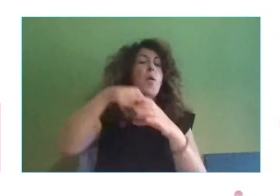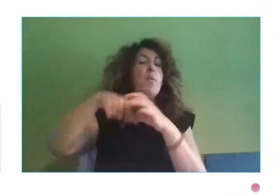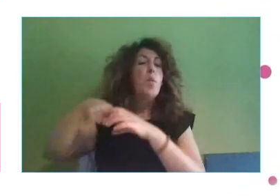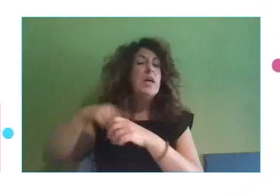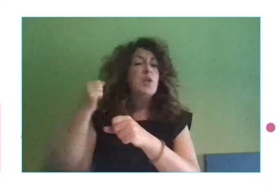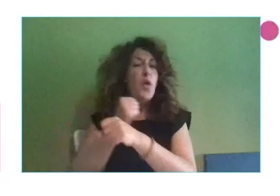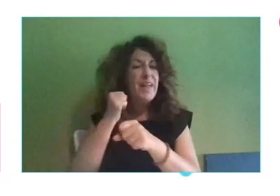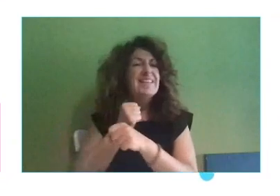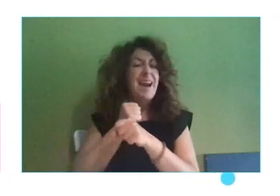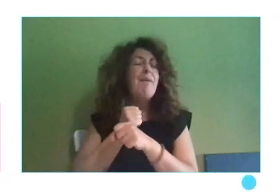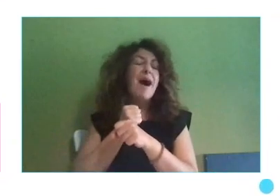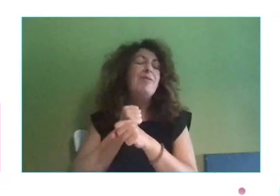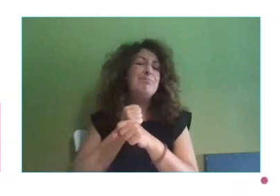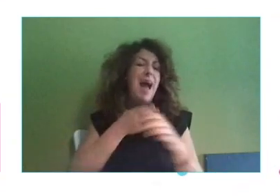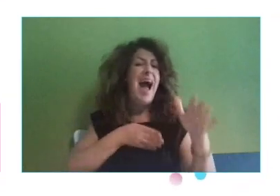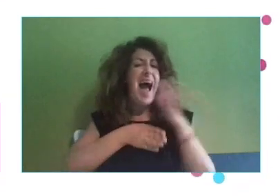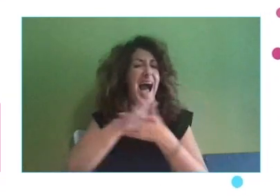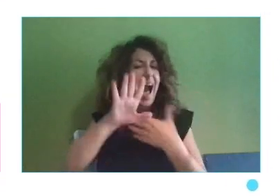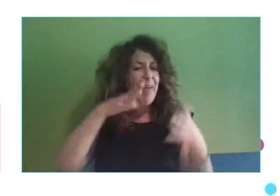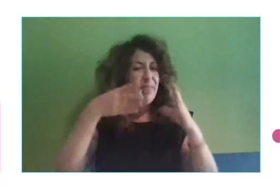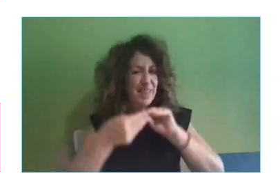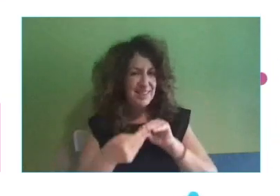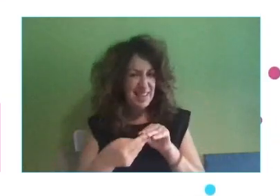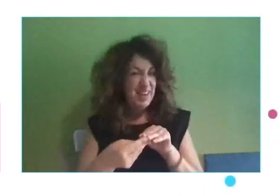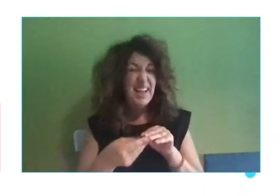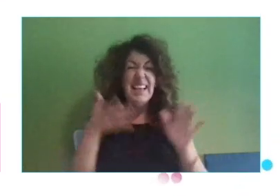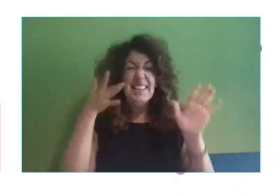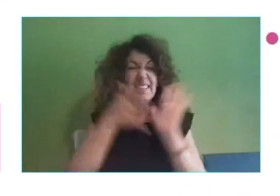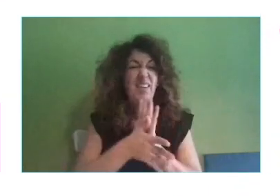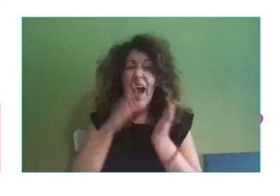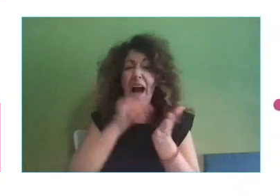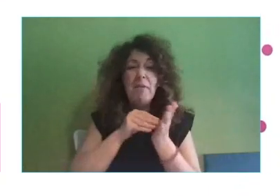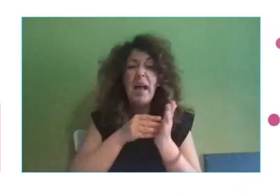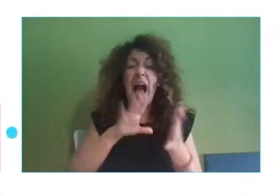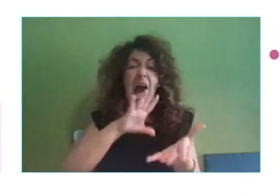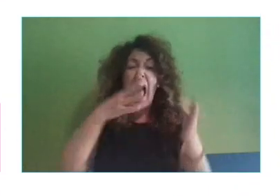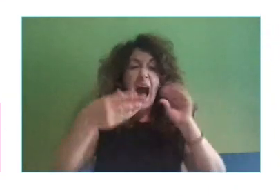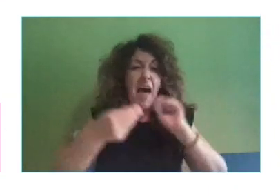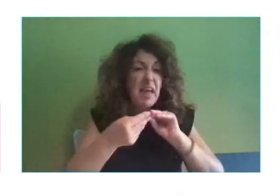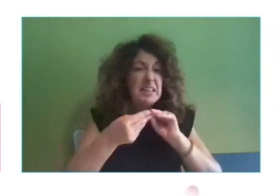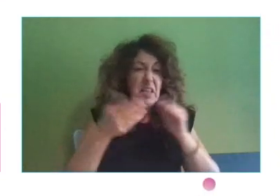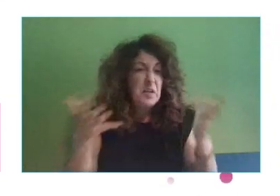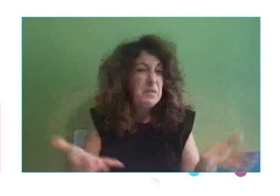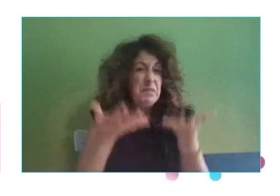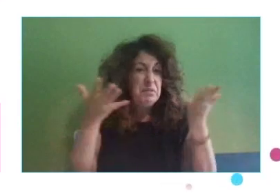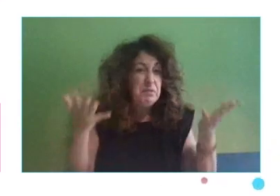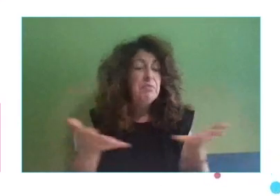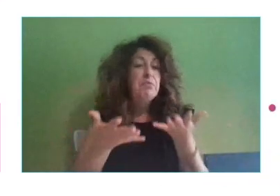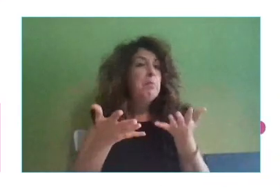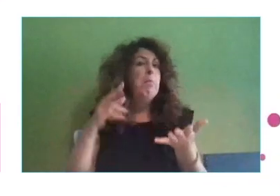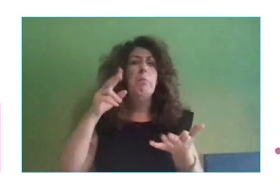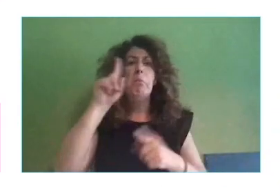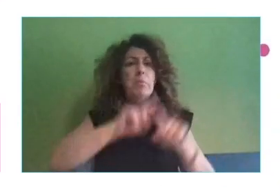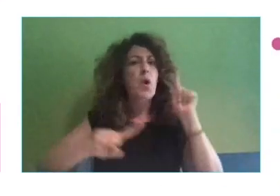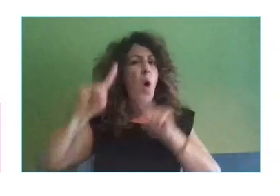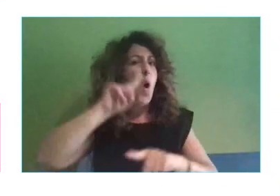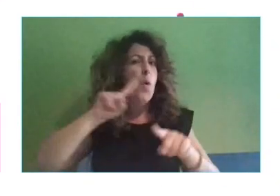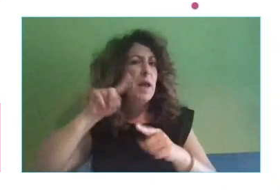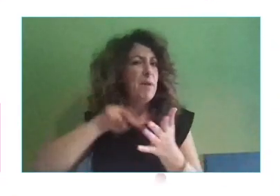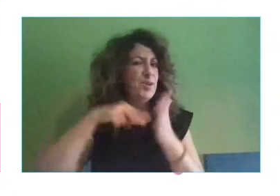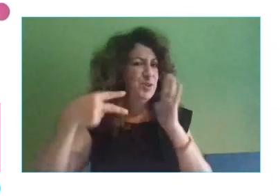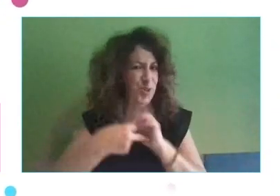accesibles. A veces con pequeñas adaptaciones se resuelven muchísimos problemas y muchísimas incompatibilidades.